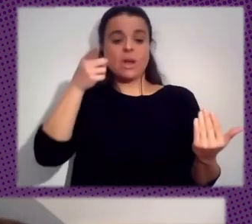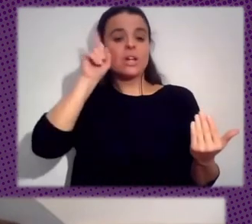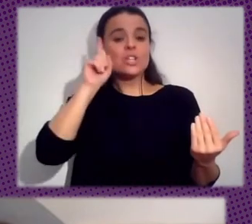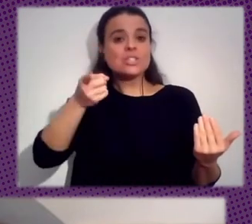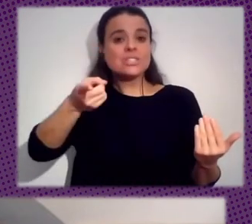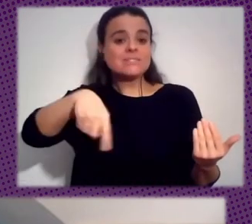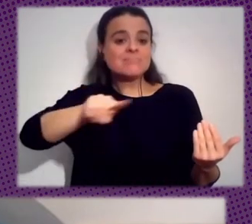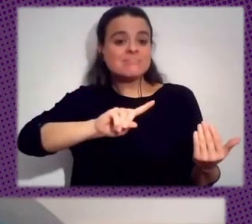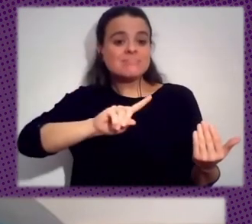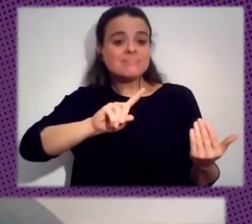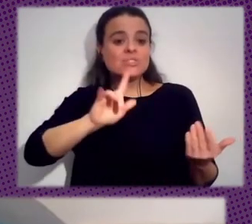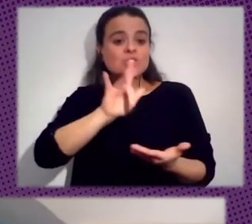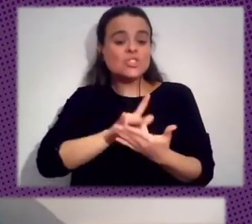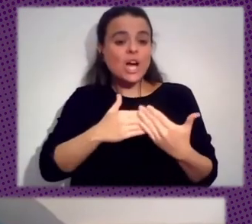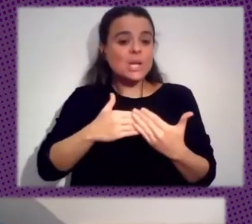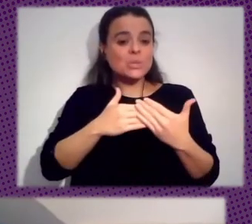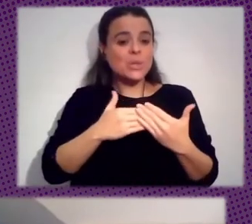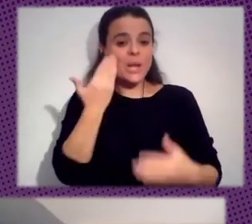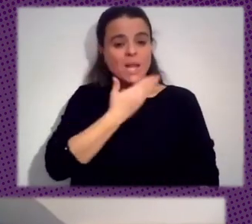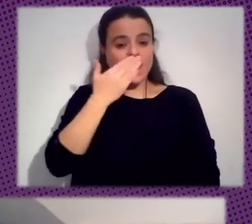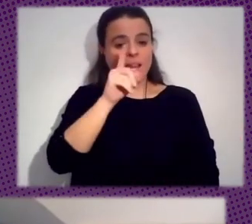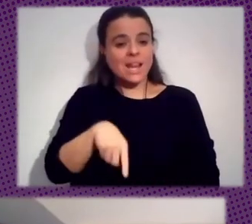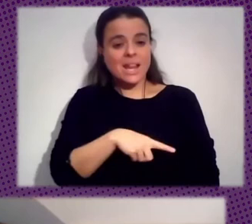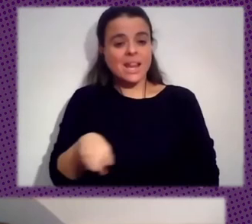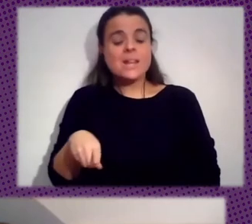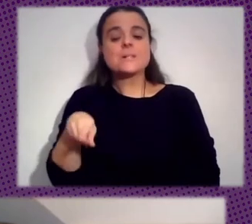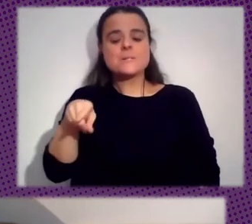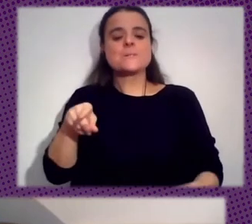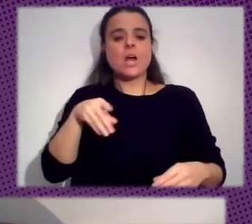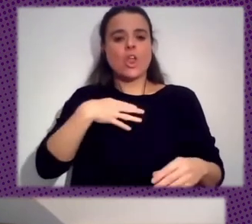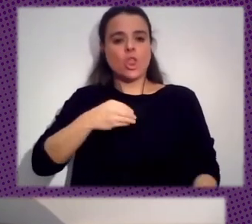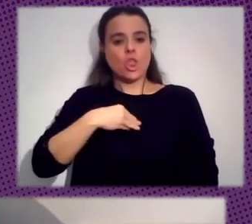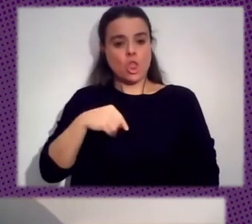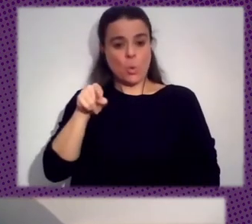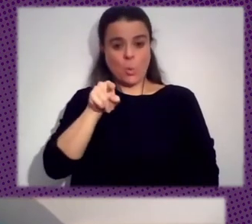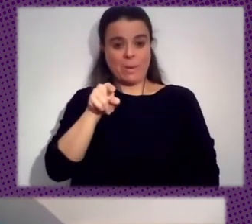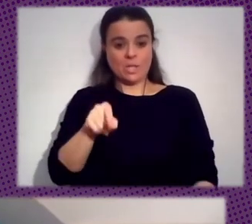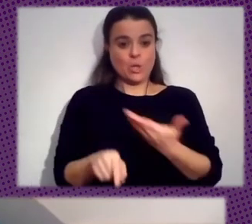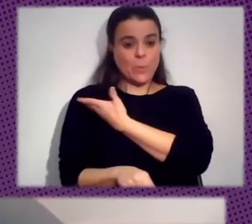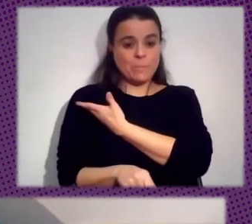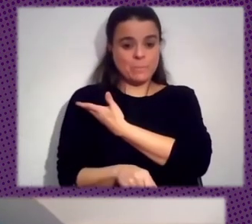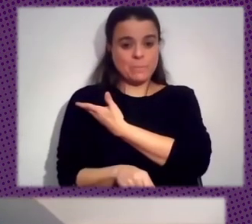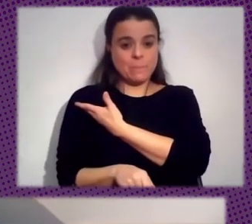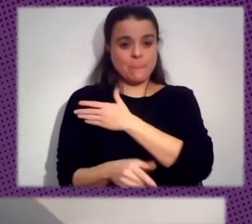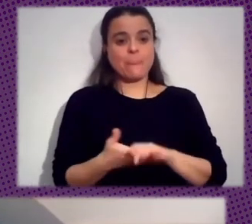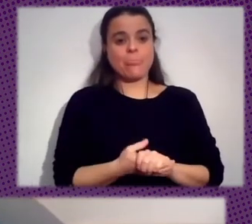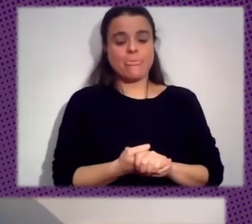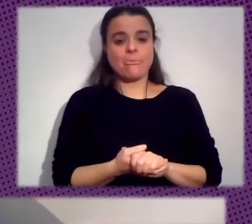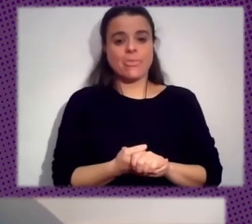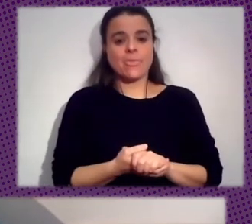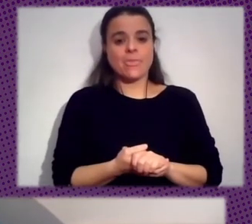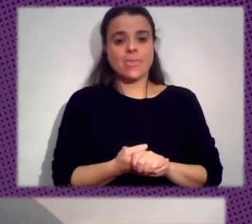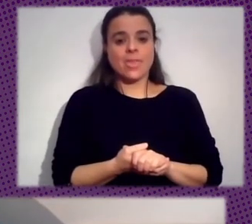En La Escuela Este Documento Es El Requerimiento Que Era El Documento Que Leían